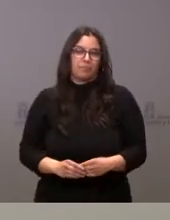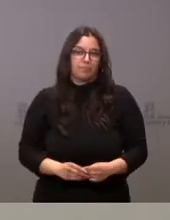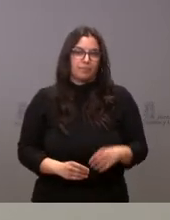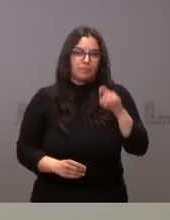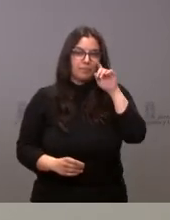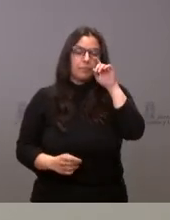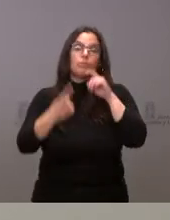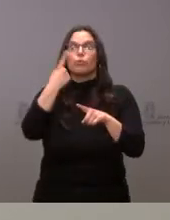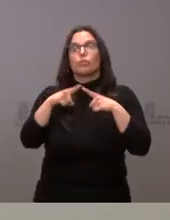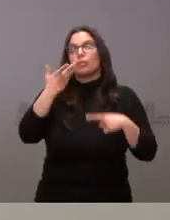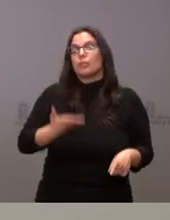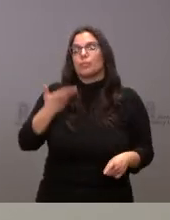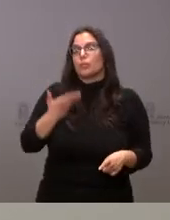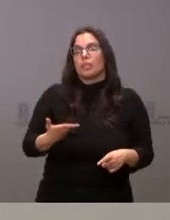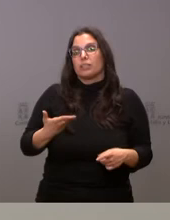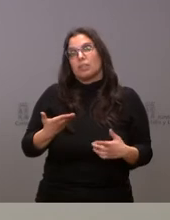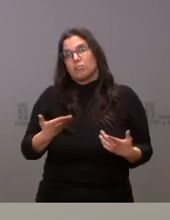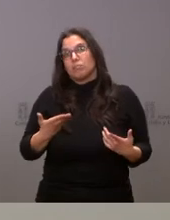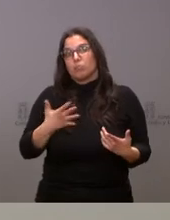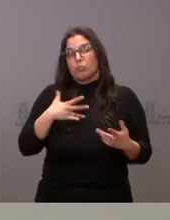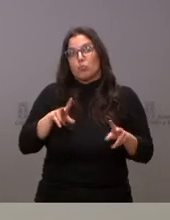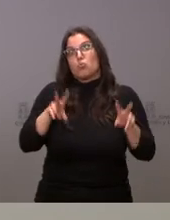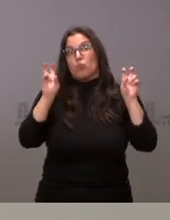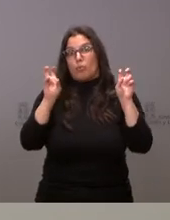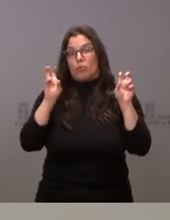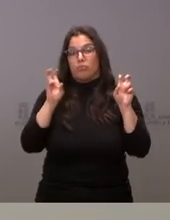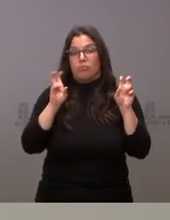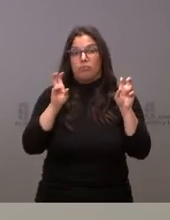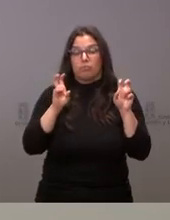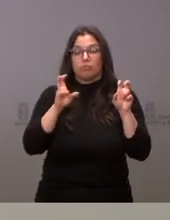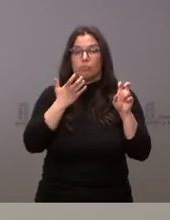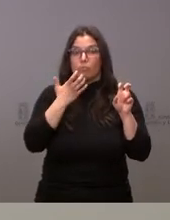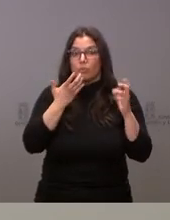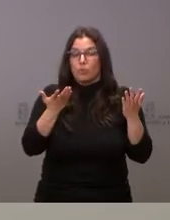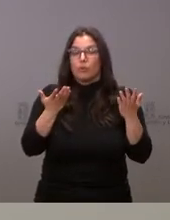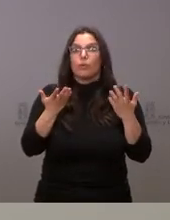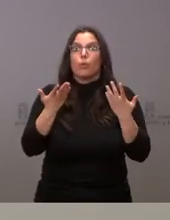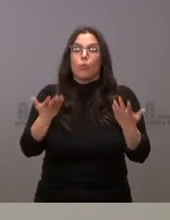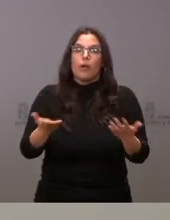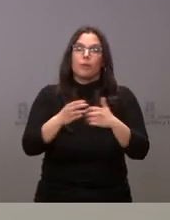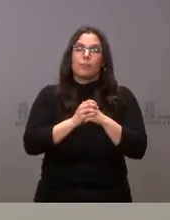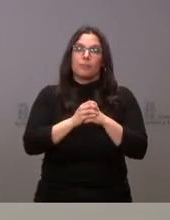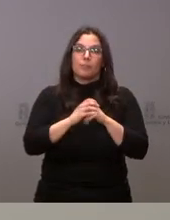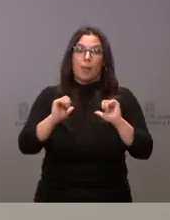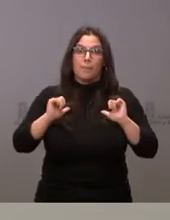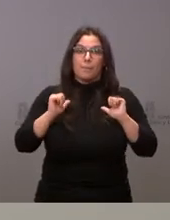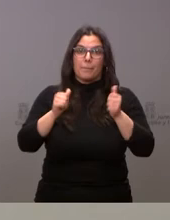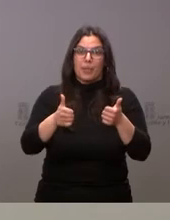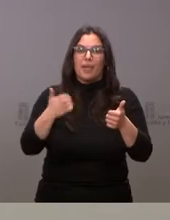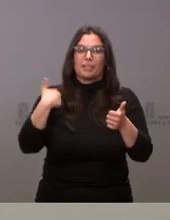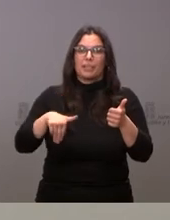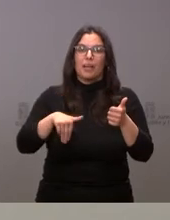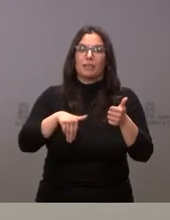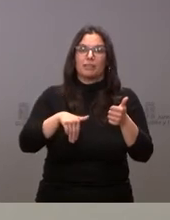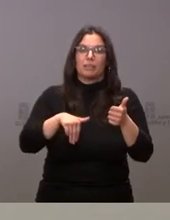relevante y quizá nuevo en relación con lo que habíamos vivido hasta ahora es el hecho de que comencemos a tener ya una incidencia